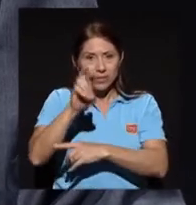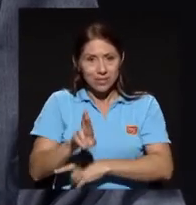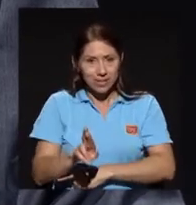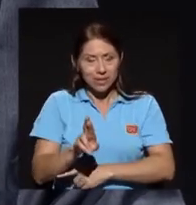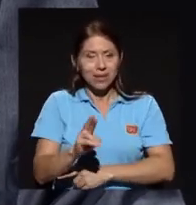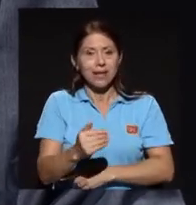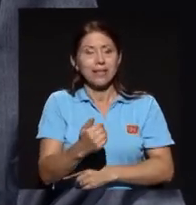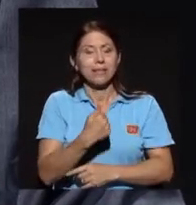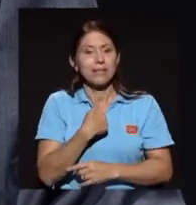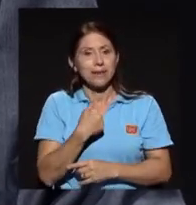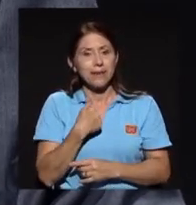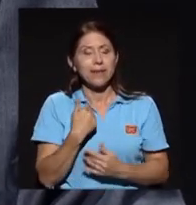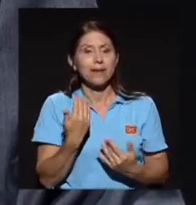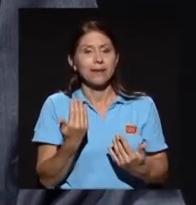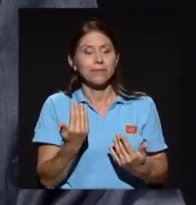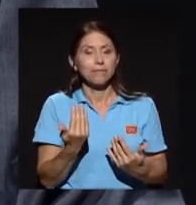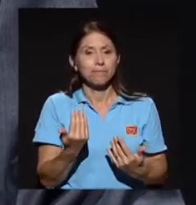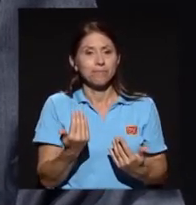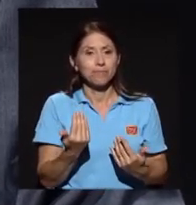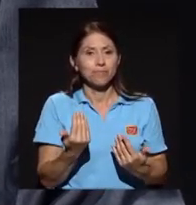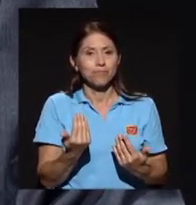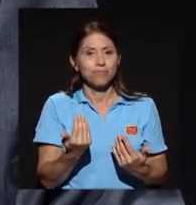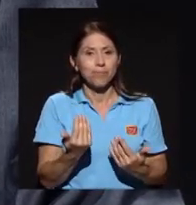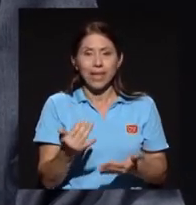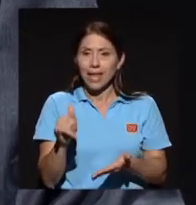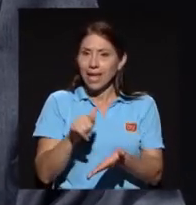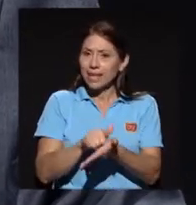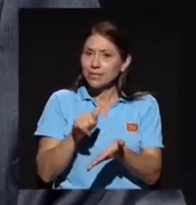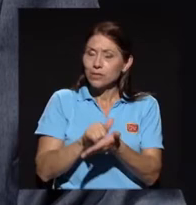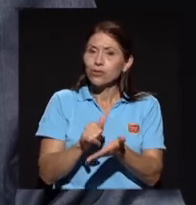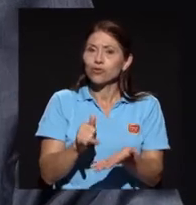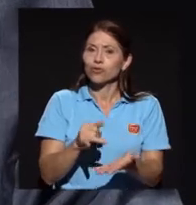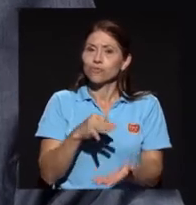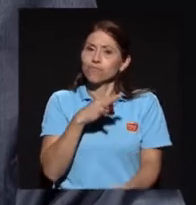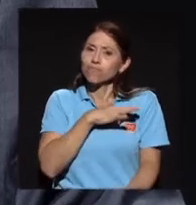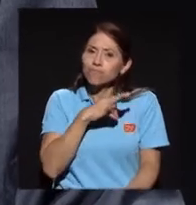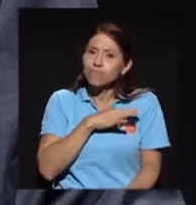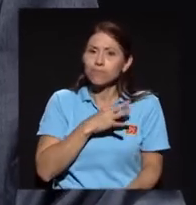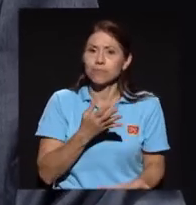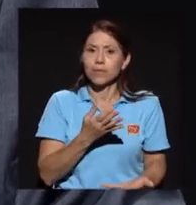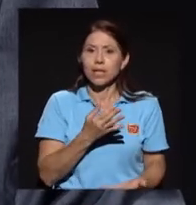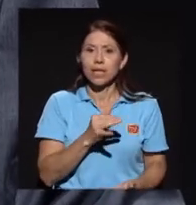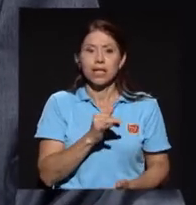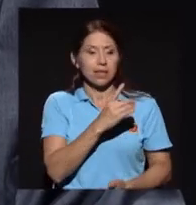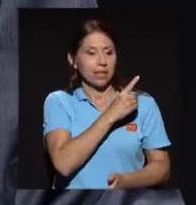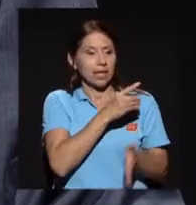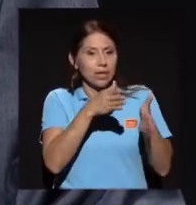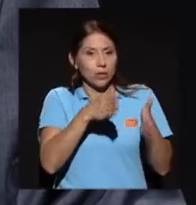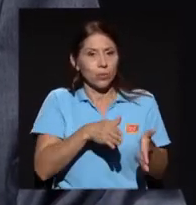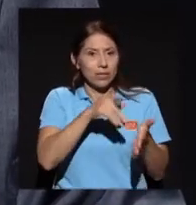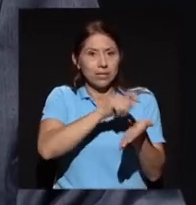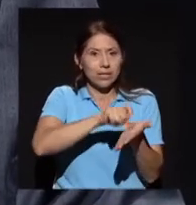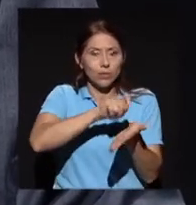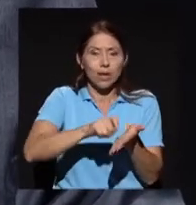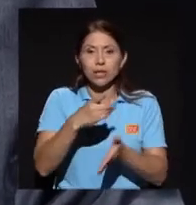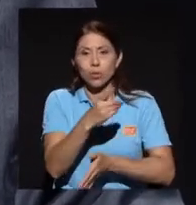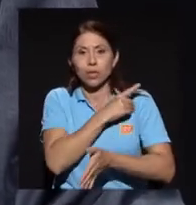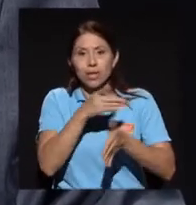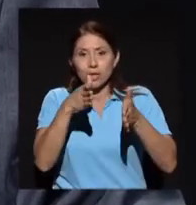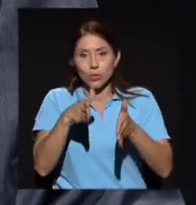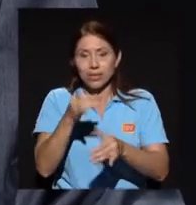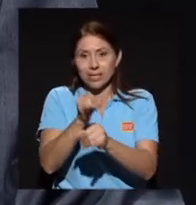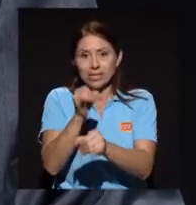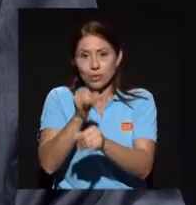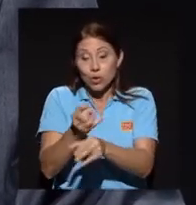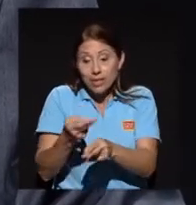privilegios de dirigir escuelas o instituciones temporalmente, pero que han